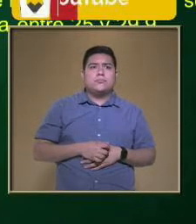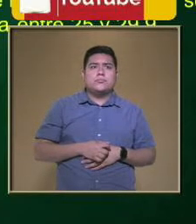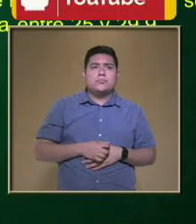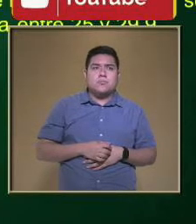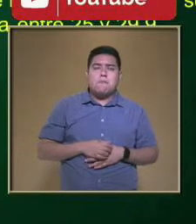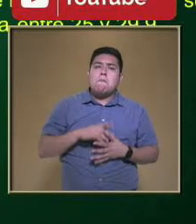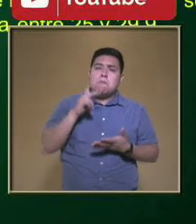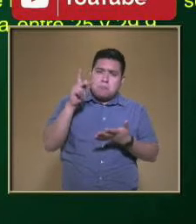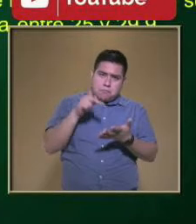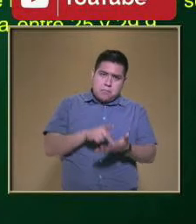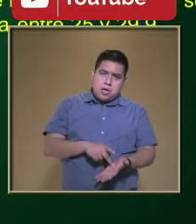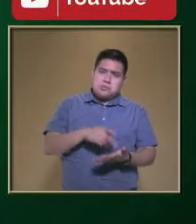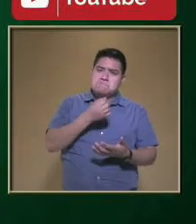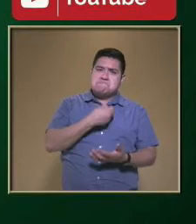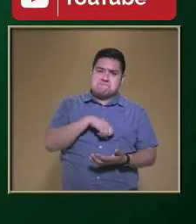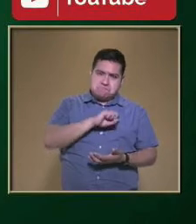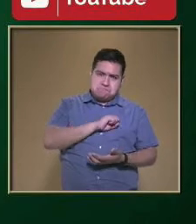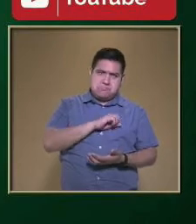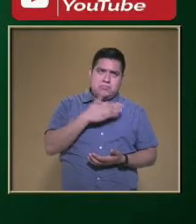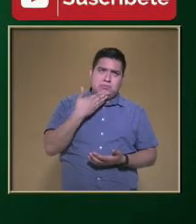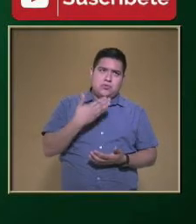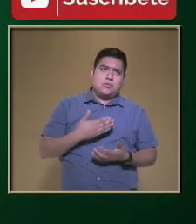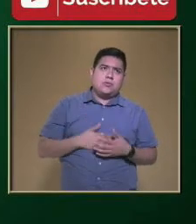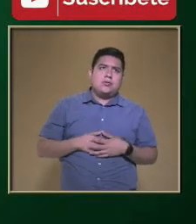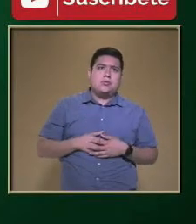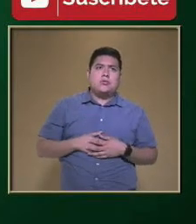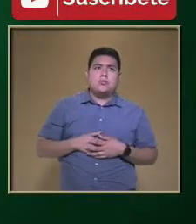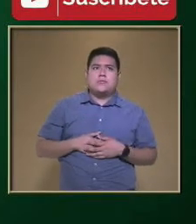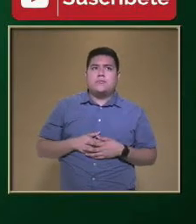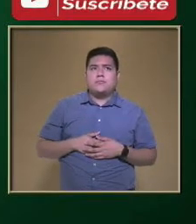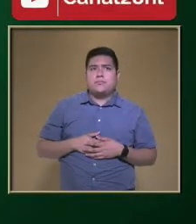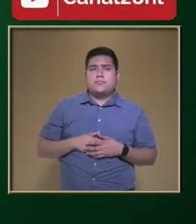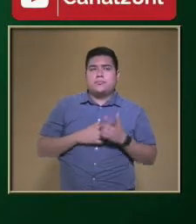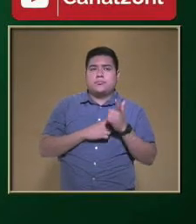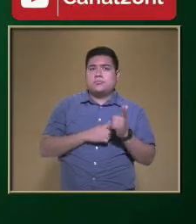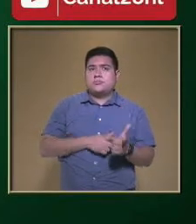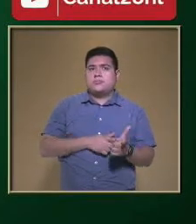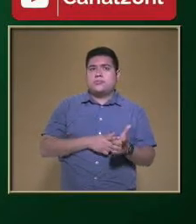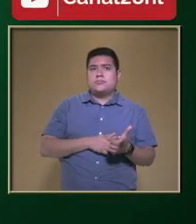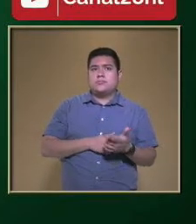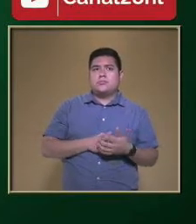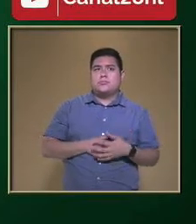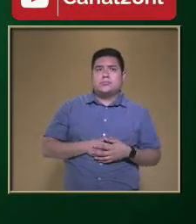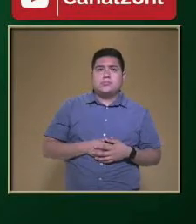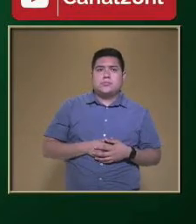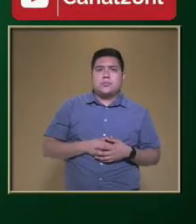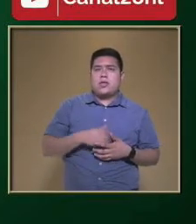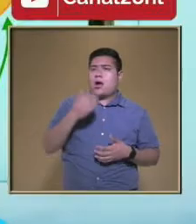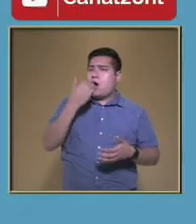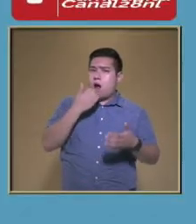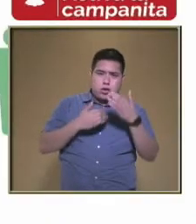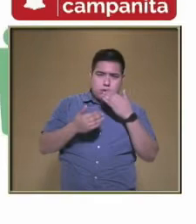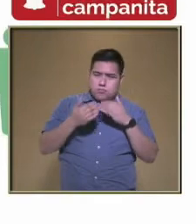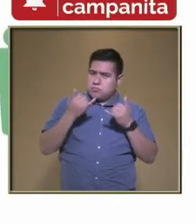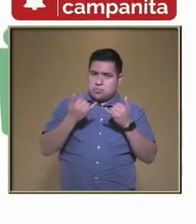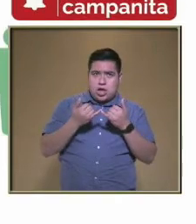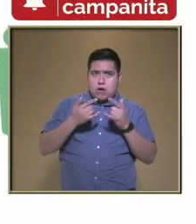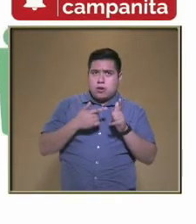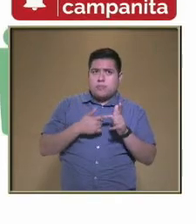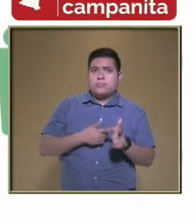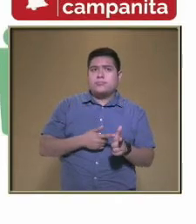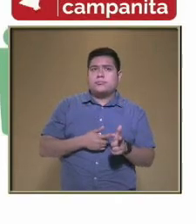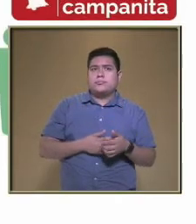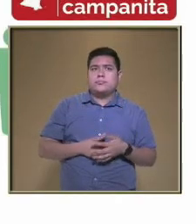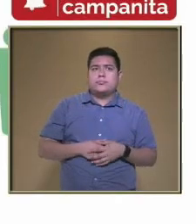un peso Saludable Eso quiere decir Que debemos De continuar Podemos continuar Nosotros Alimentándonos De la misma manera Ahora